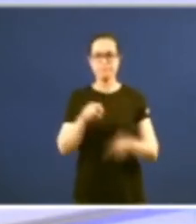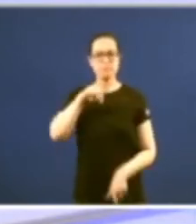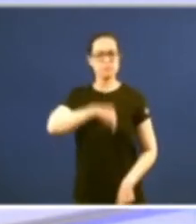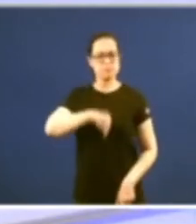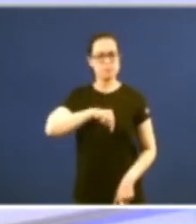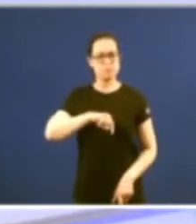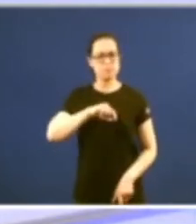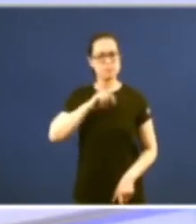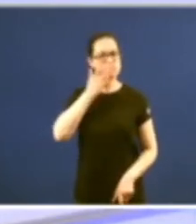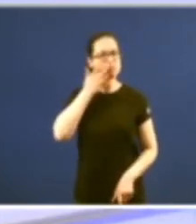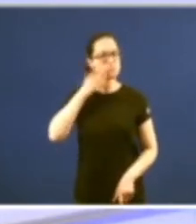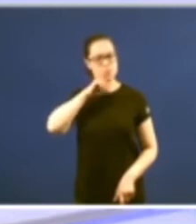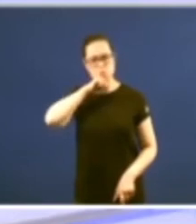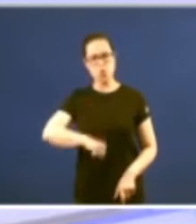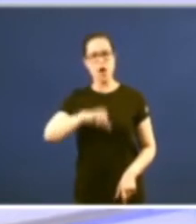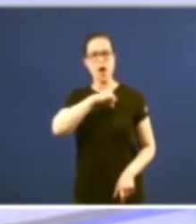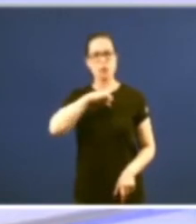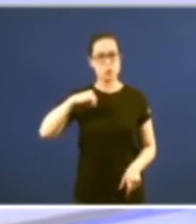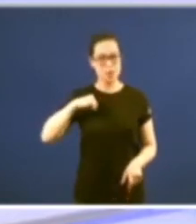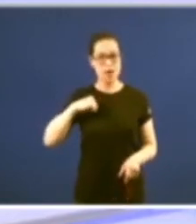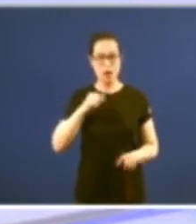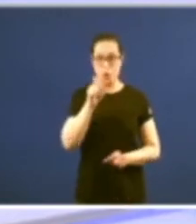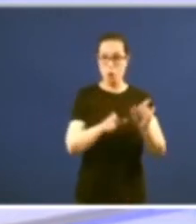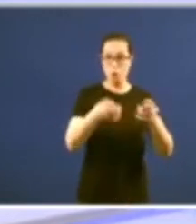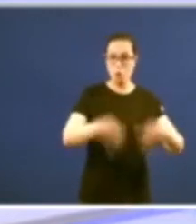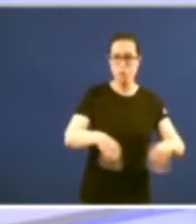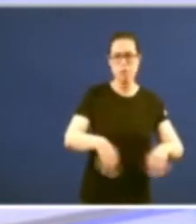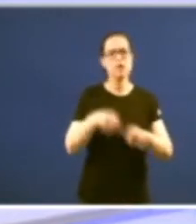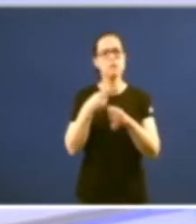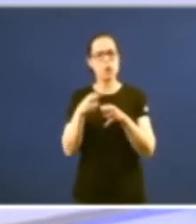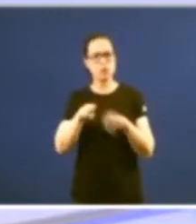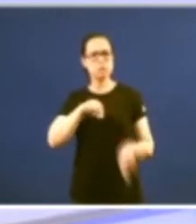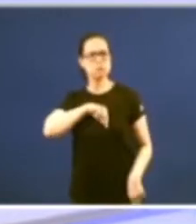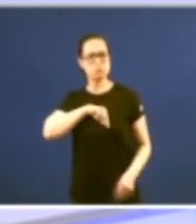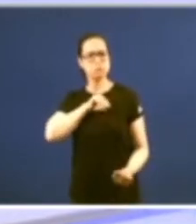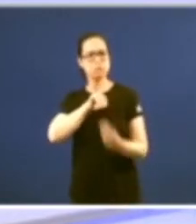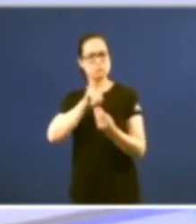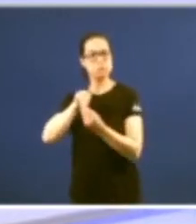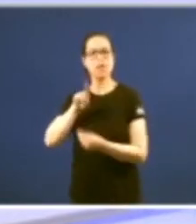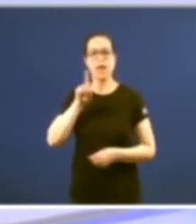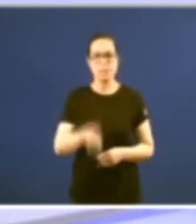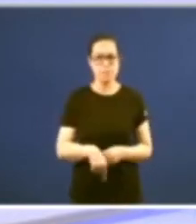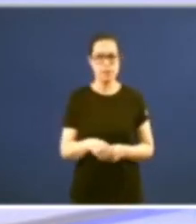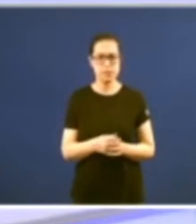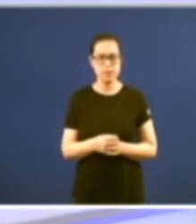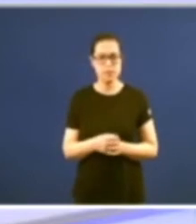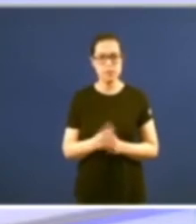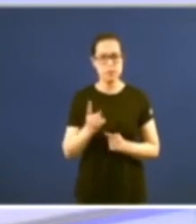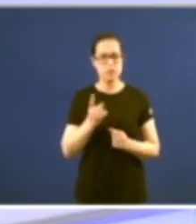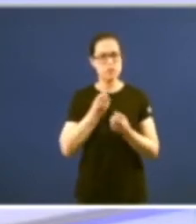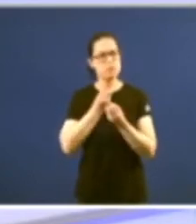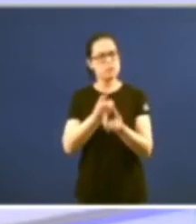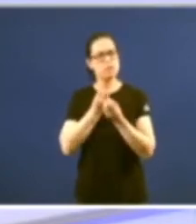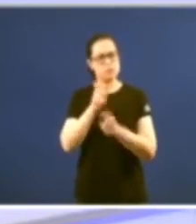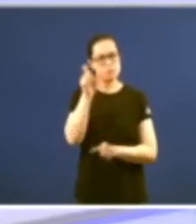jornalistas pero tamén entre os propios políticos como evidencian algunas das escépticas actuacións e manifestacións dos propios